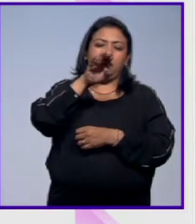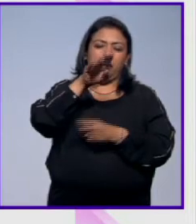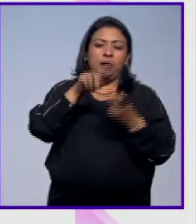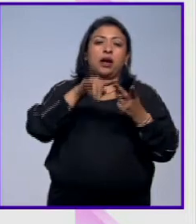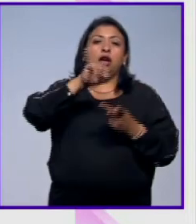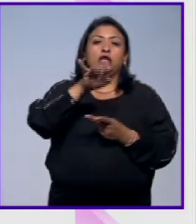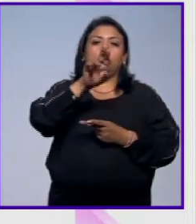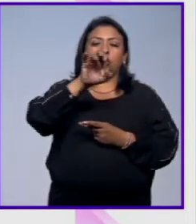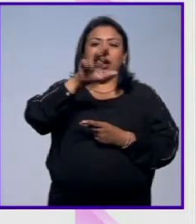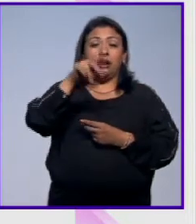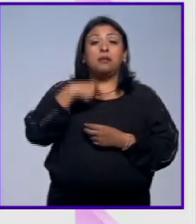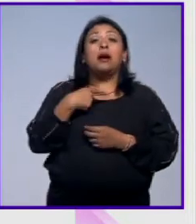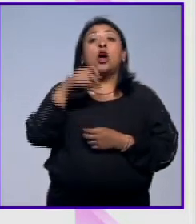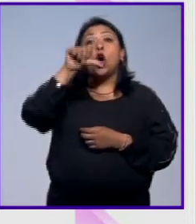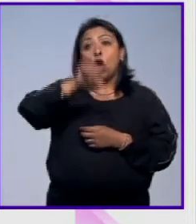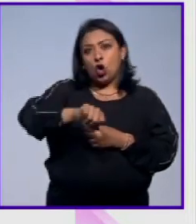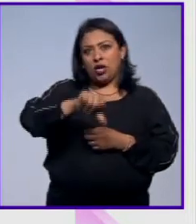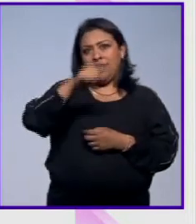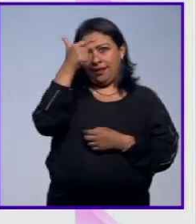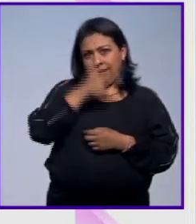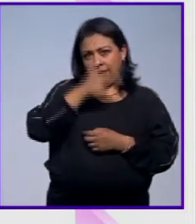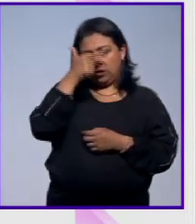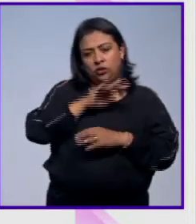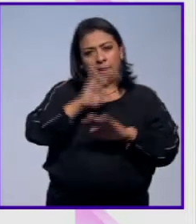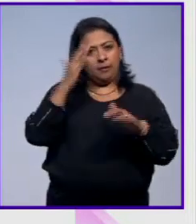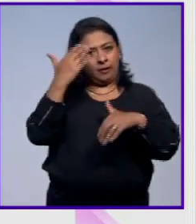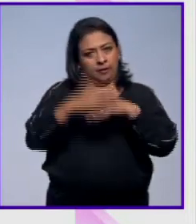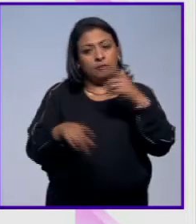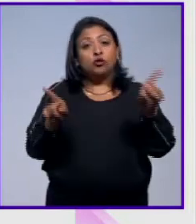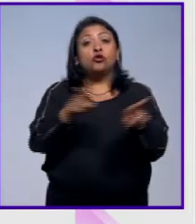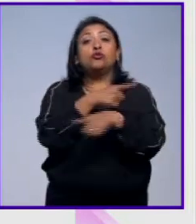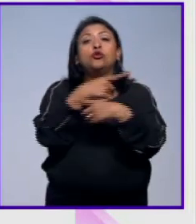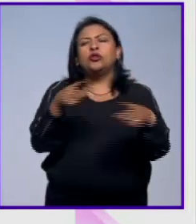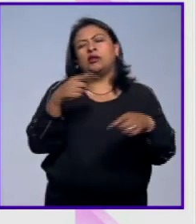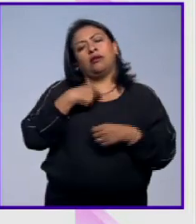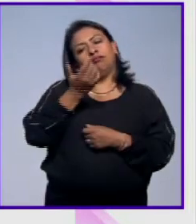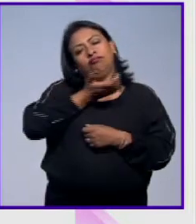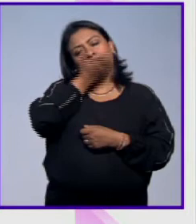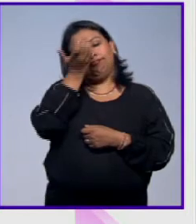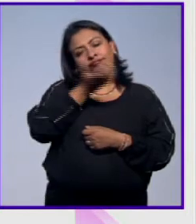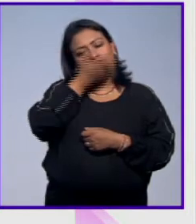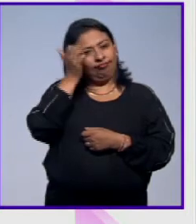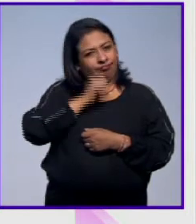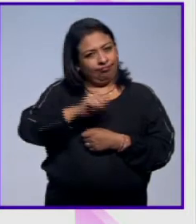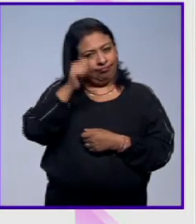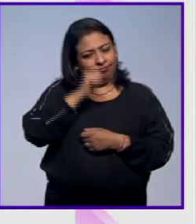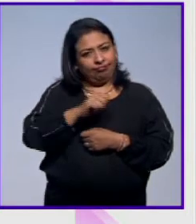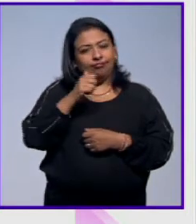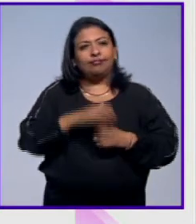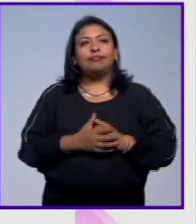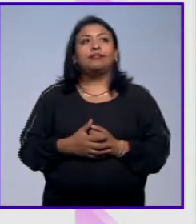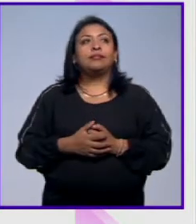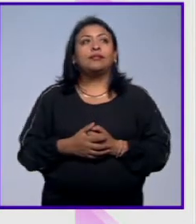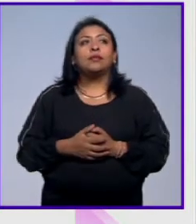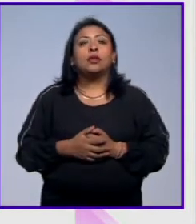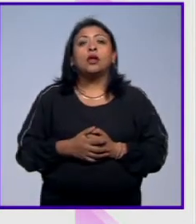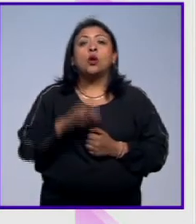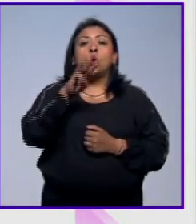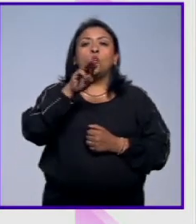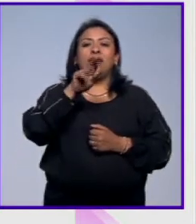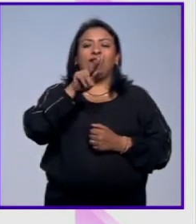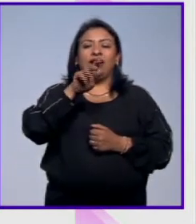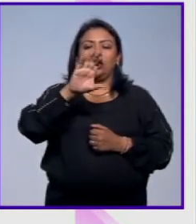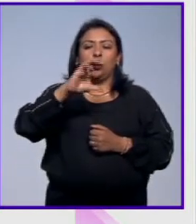Ackerman así es esto será hoy por la noche y bueno nos despedimos con música como solemos hacerlo con Willebaldo